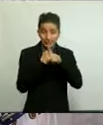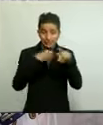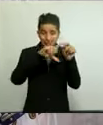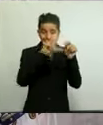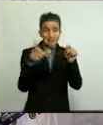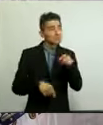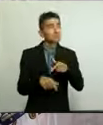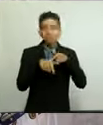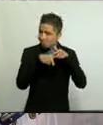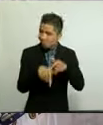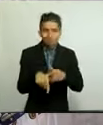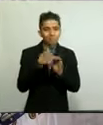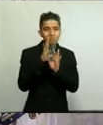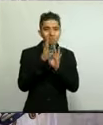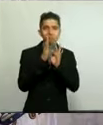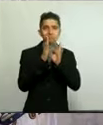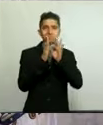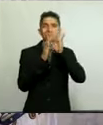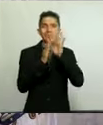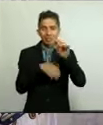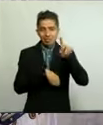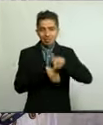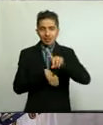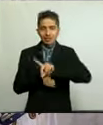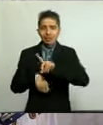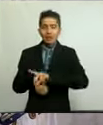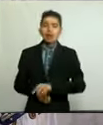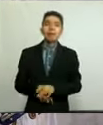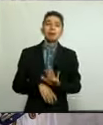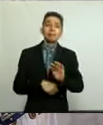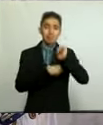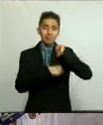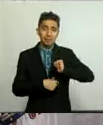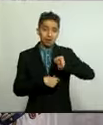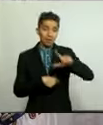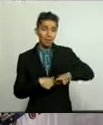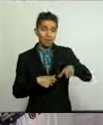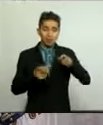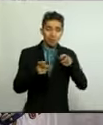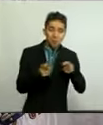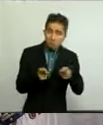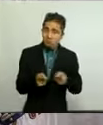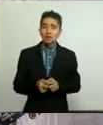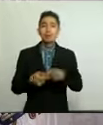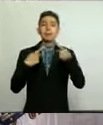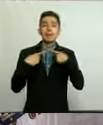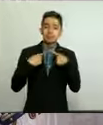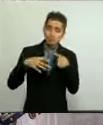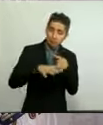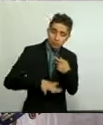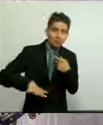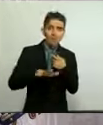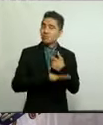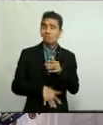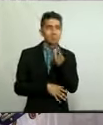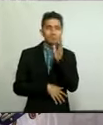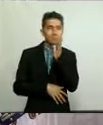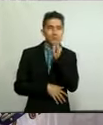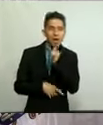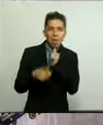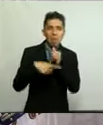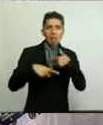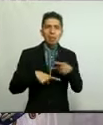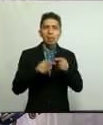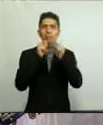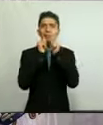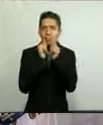aumentando a diario. Ni las autoridades ni la población en general podemos ser indiferentes